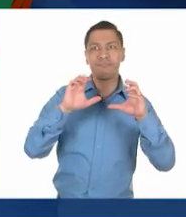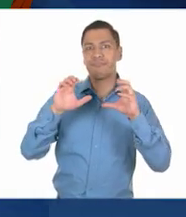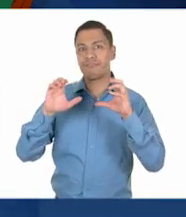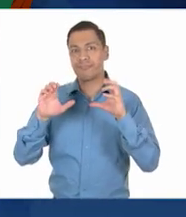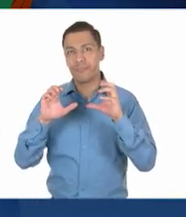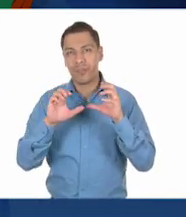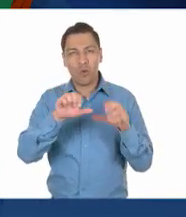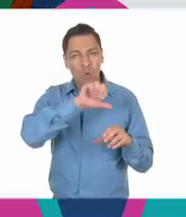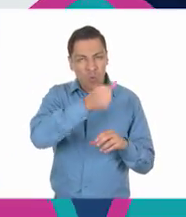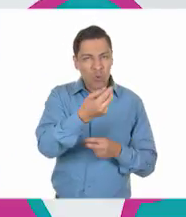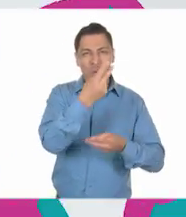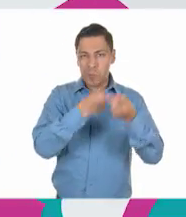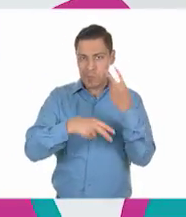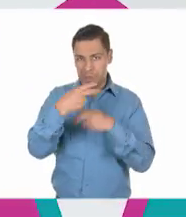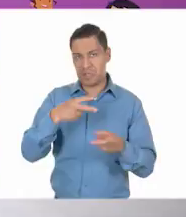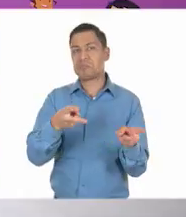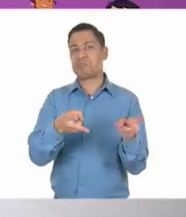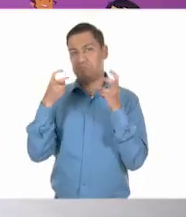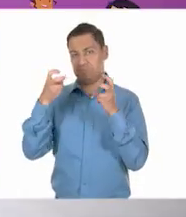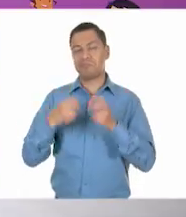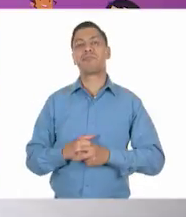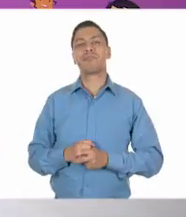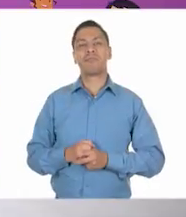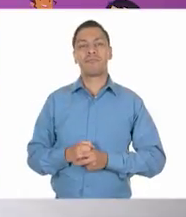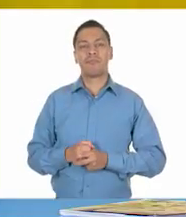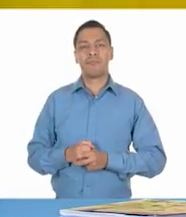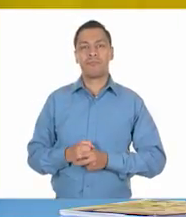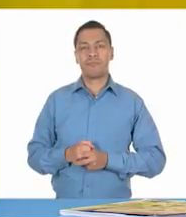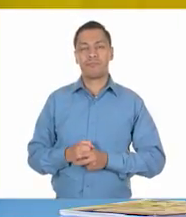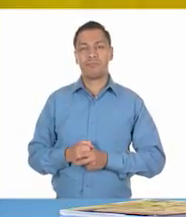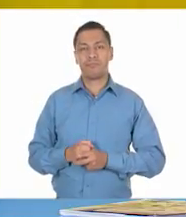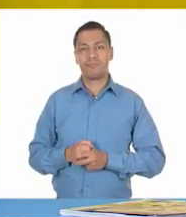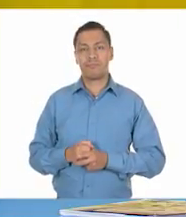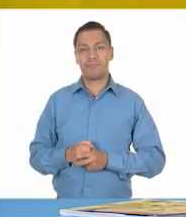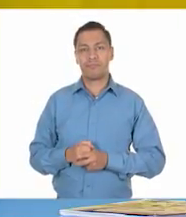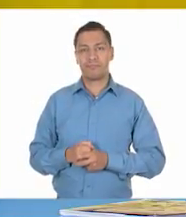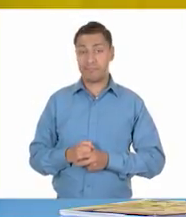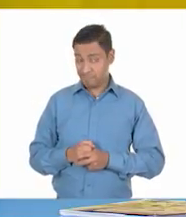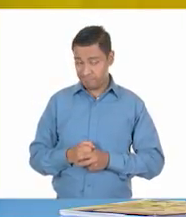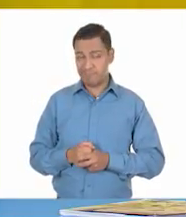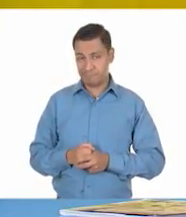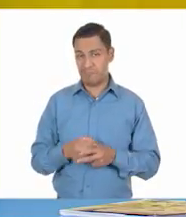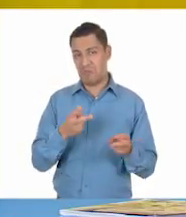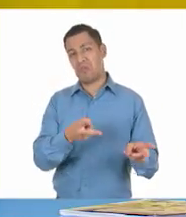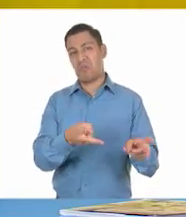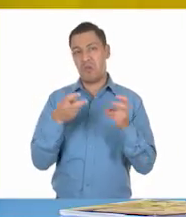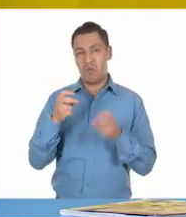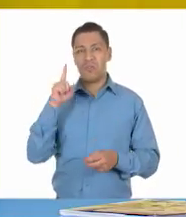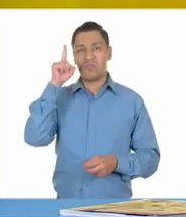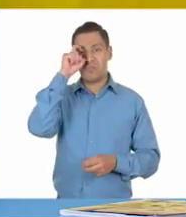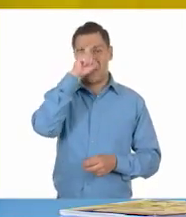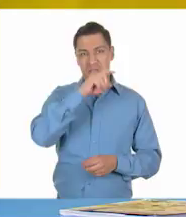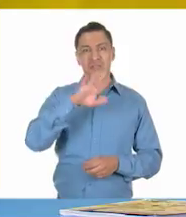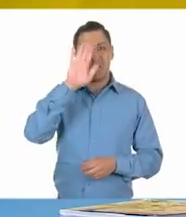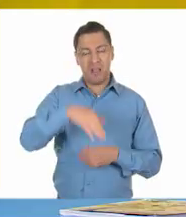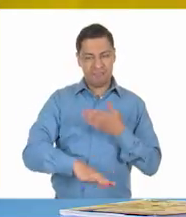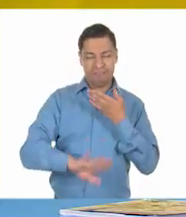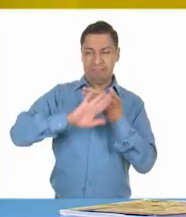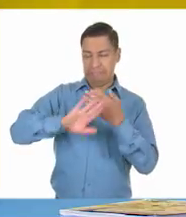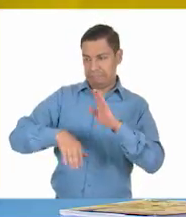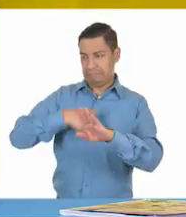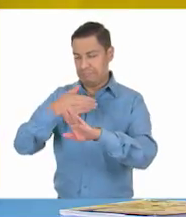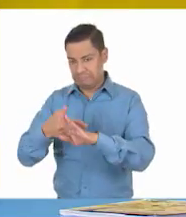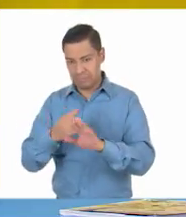tipo de situaciones de robo. Es correcto, Juan Carlos. Es una situación bastante complicada y resultado de